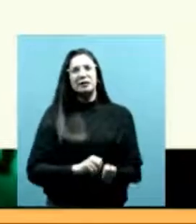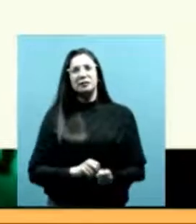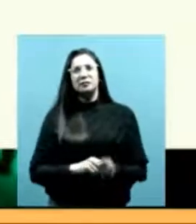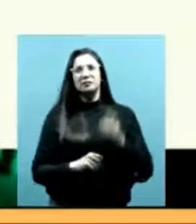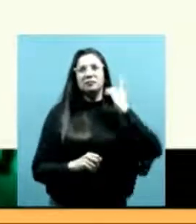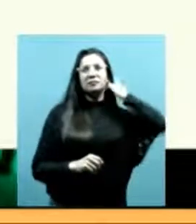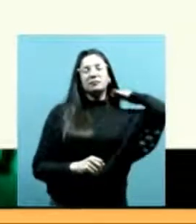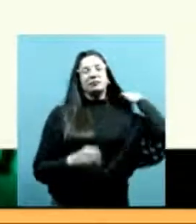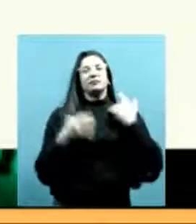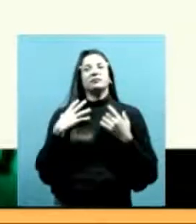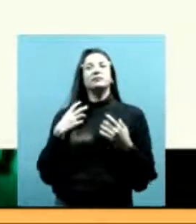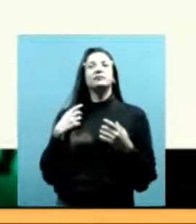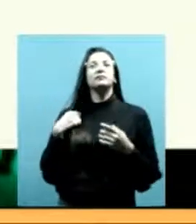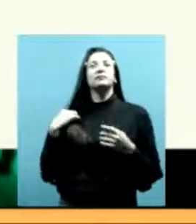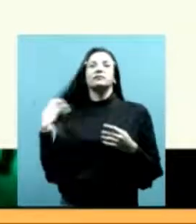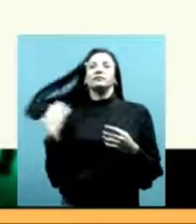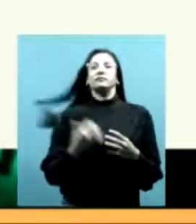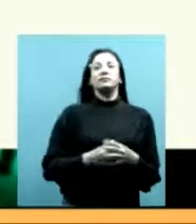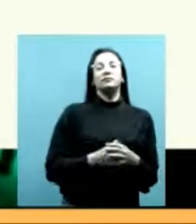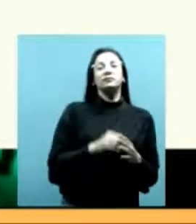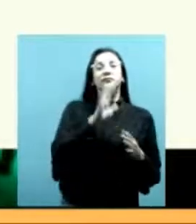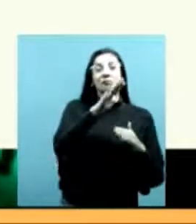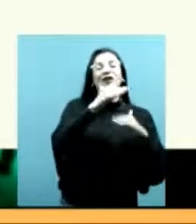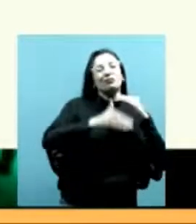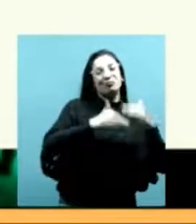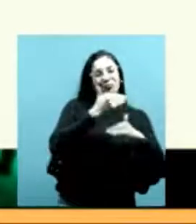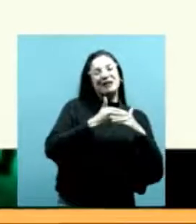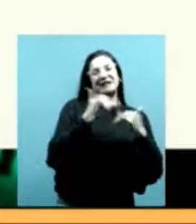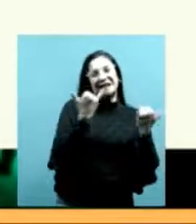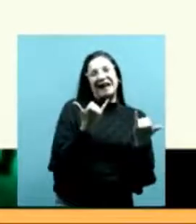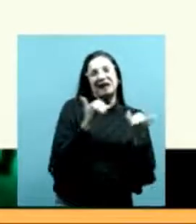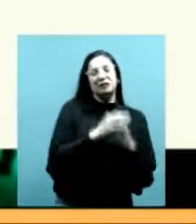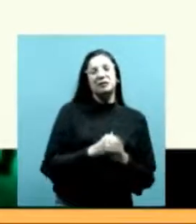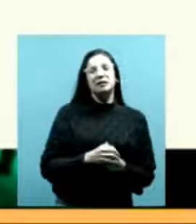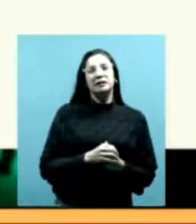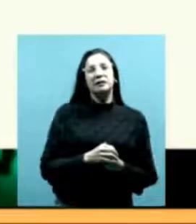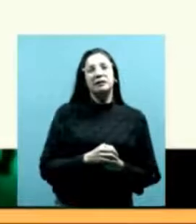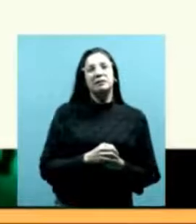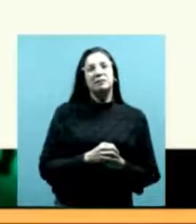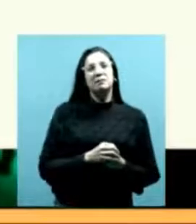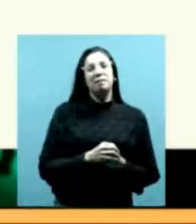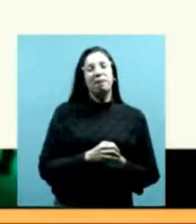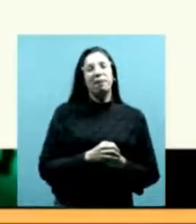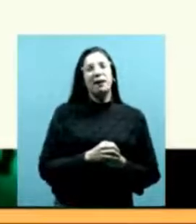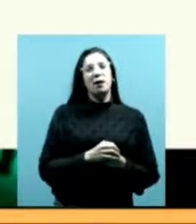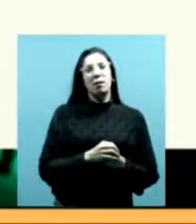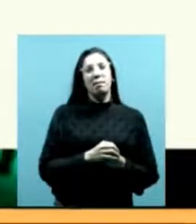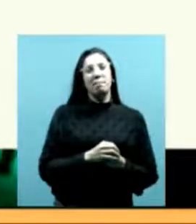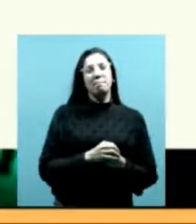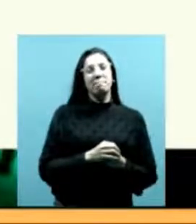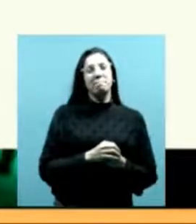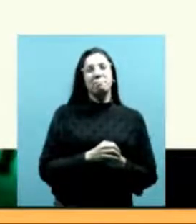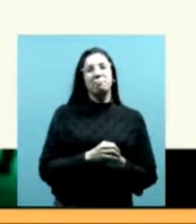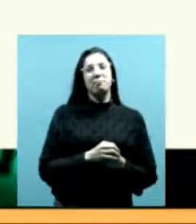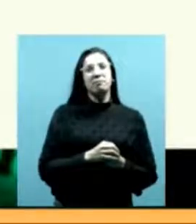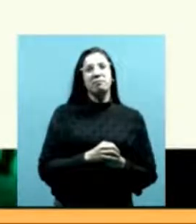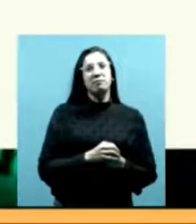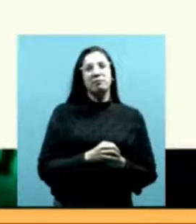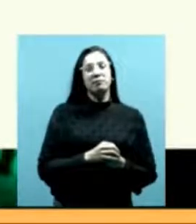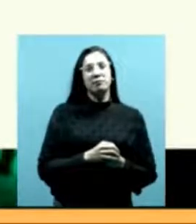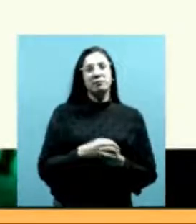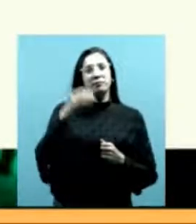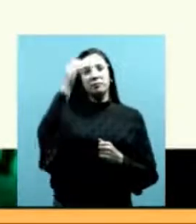Bueno, este es un proceso un proceso en marco para el cual también se usa el archivo y acá voy a mencionar solamente dos